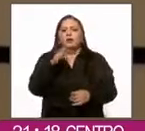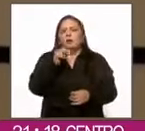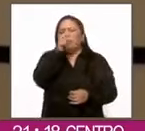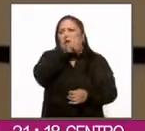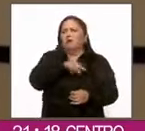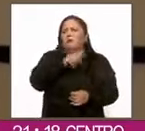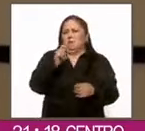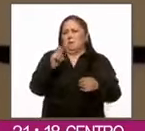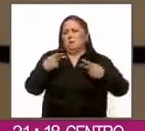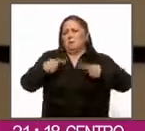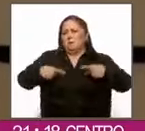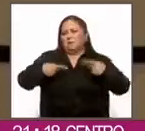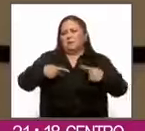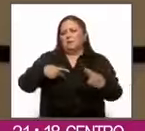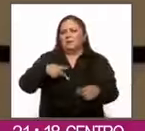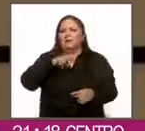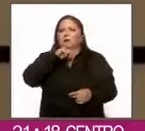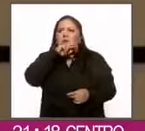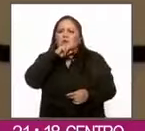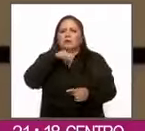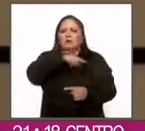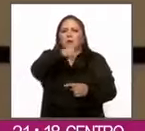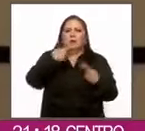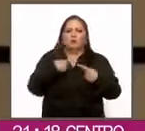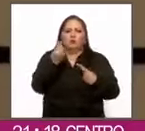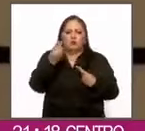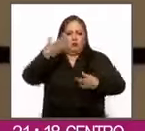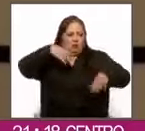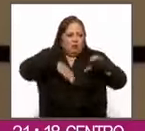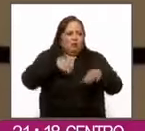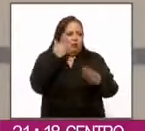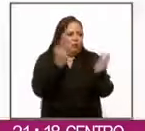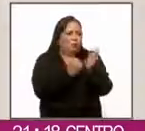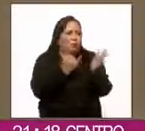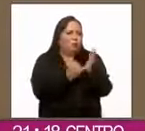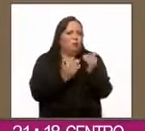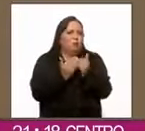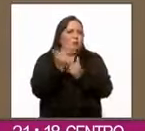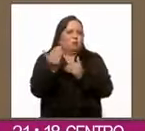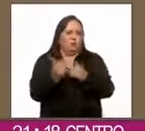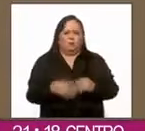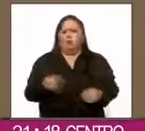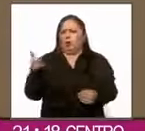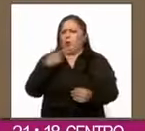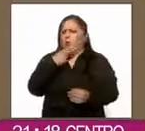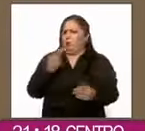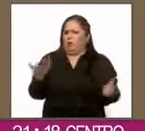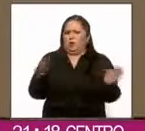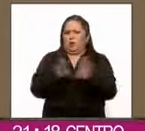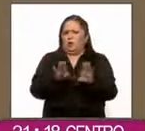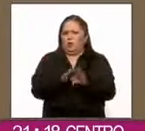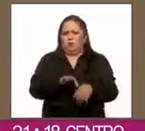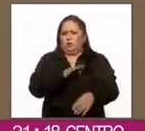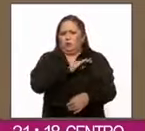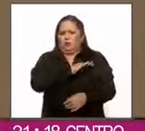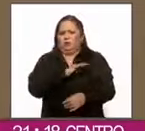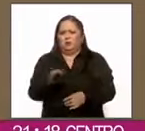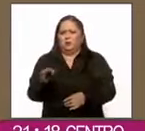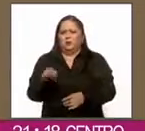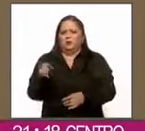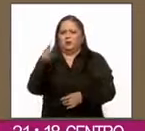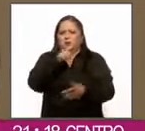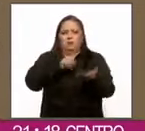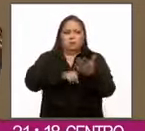ante personas voraces que se los quieran quitar. No es posible que Fargo, que Azteca, que